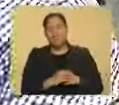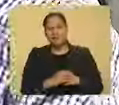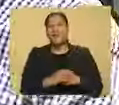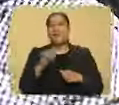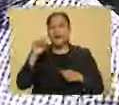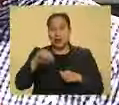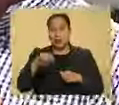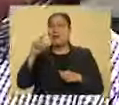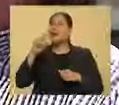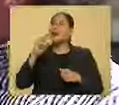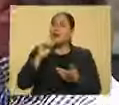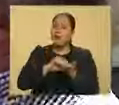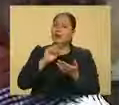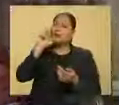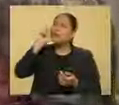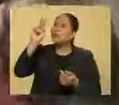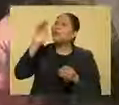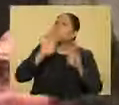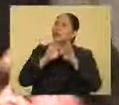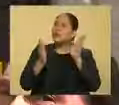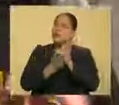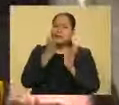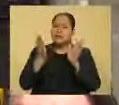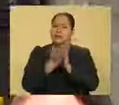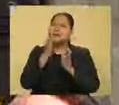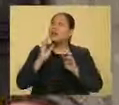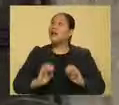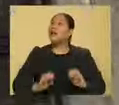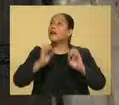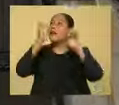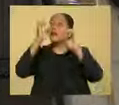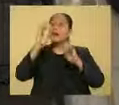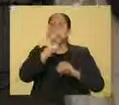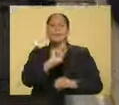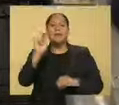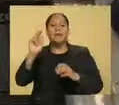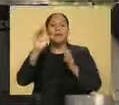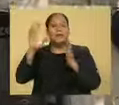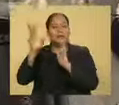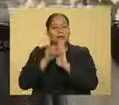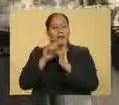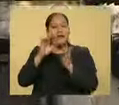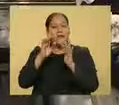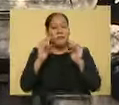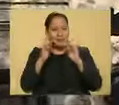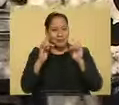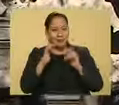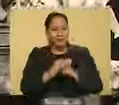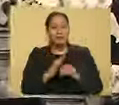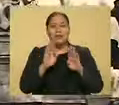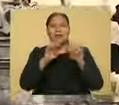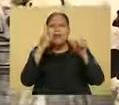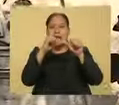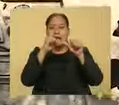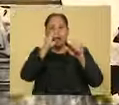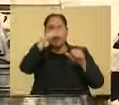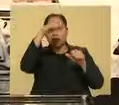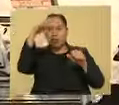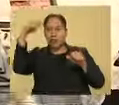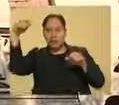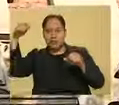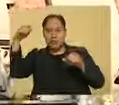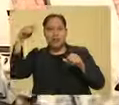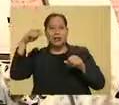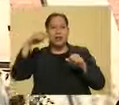todavía alcanzamos a ver cómo la arquitectura del edificio es afrancesada. Vemos que las letras son Art Nouveau,